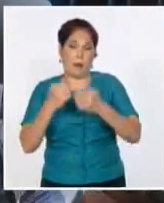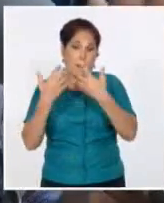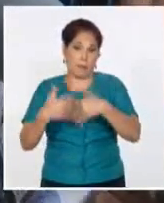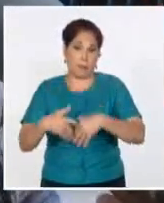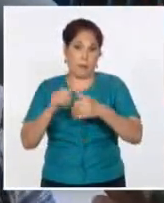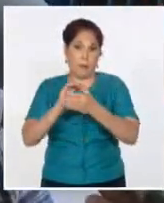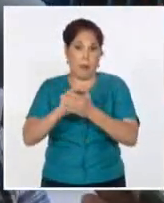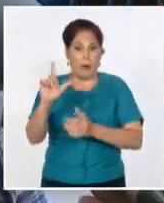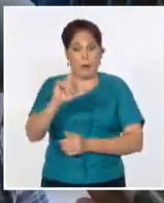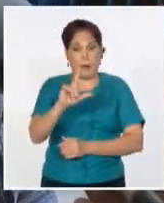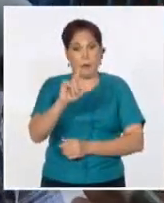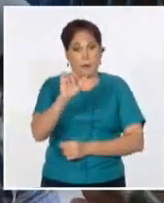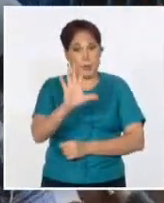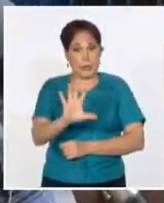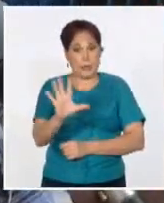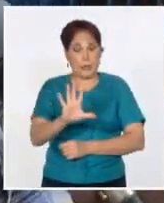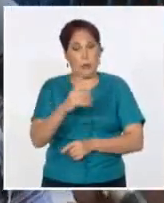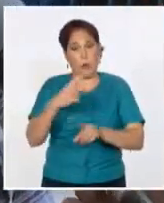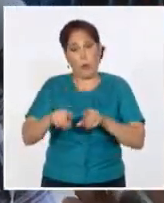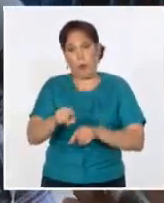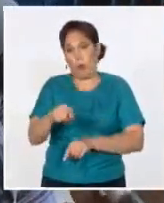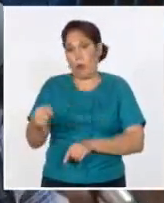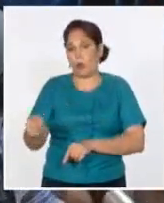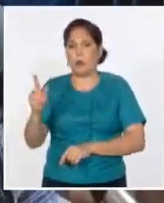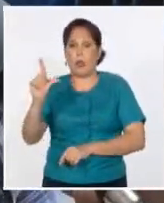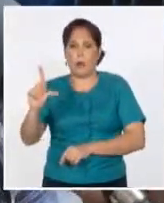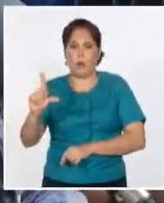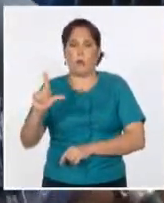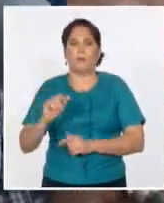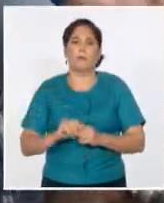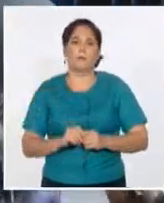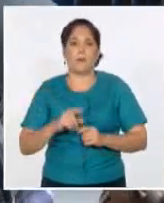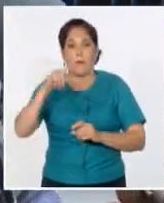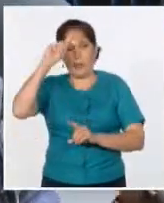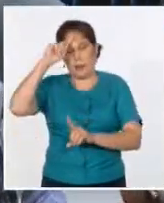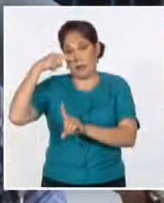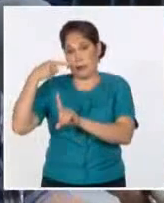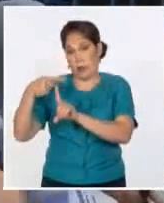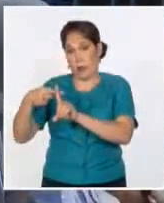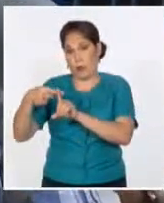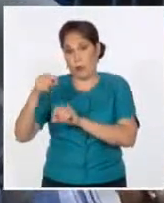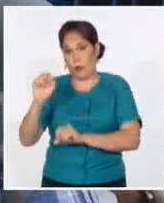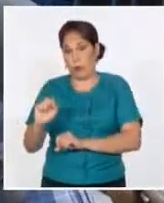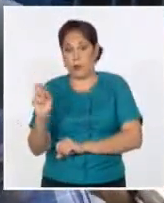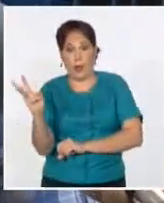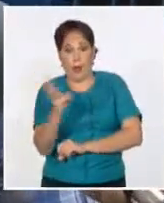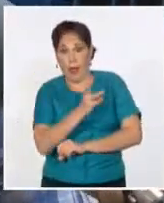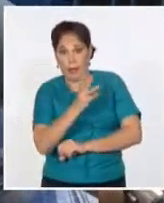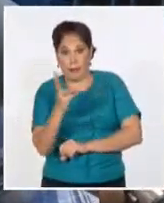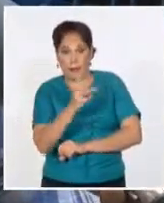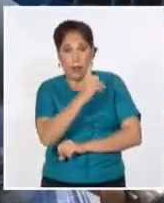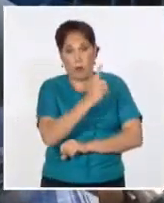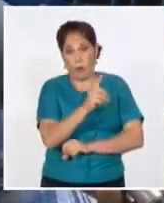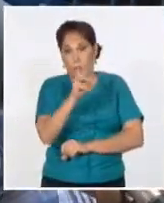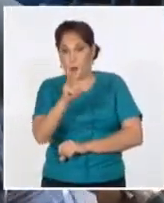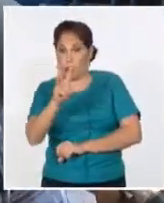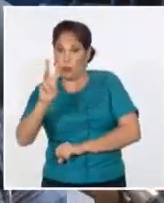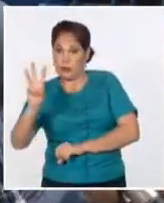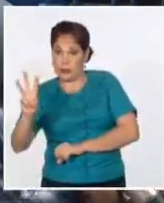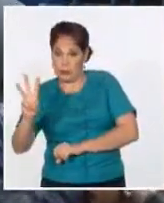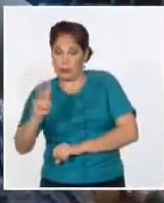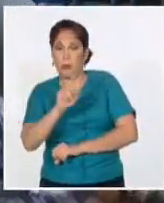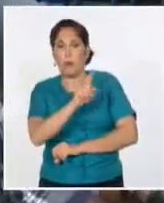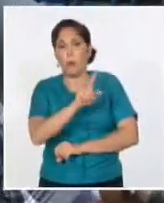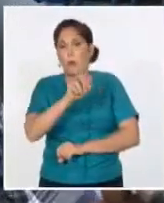y la unidad número uno de la termolétrica Santa Cruz del Norte. Entonces, las tres unidades, tanto la unidad número tres de Rente como estas